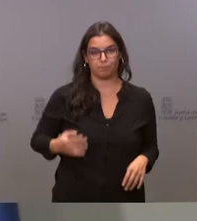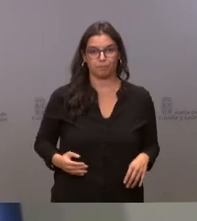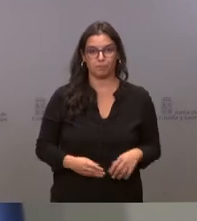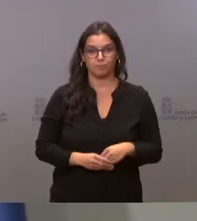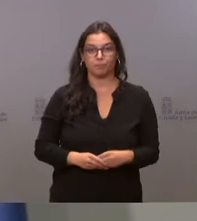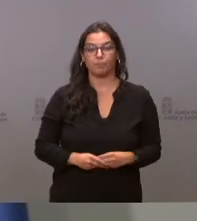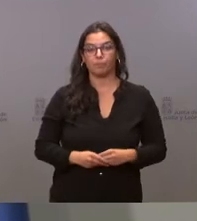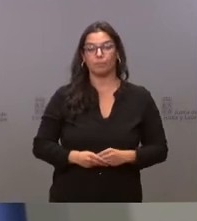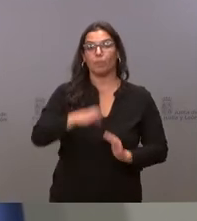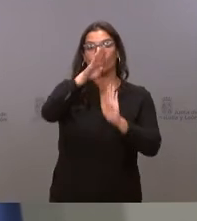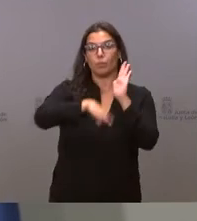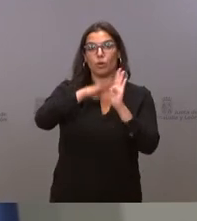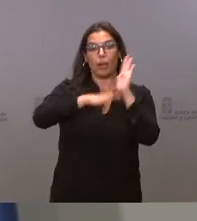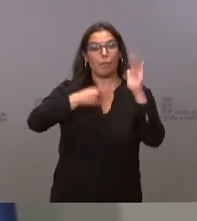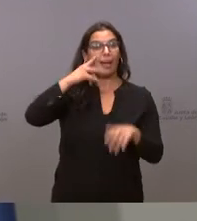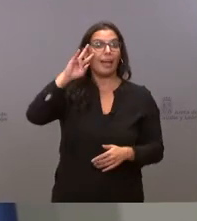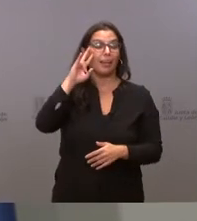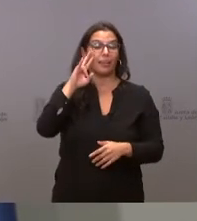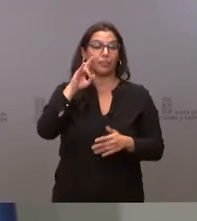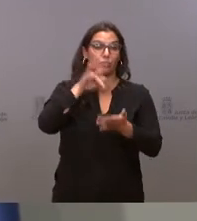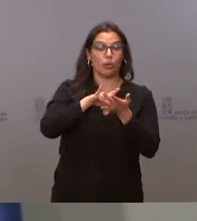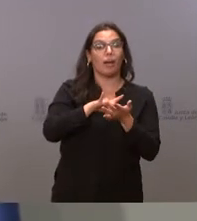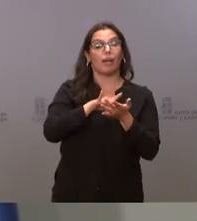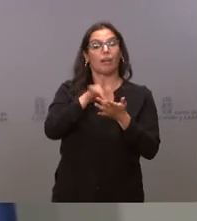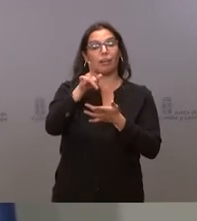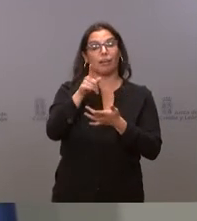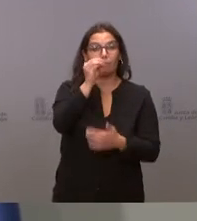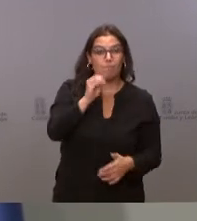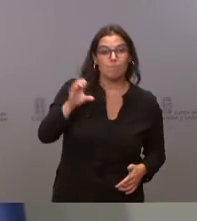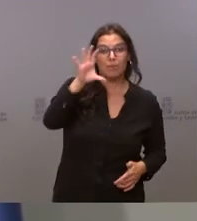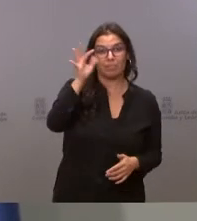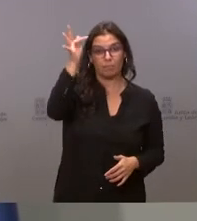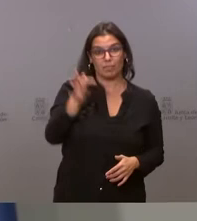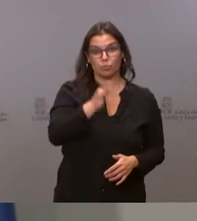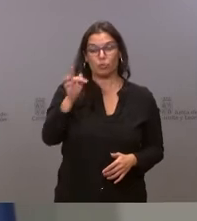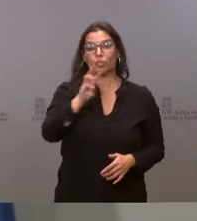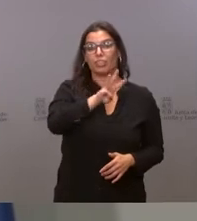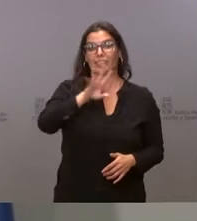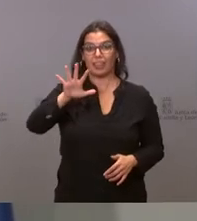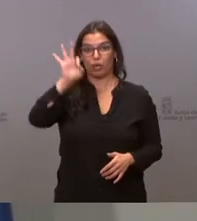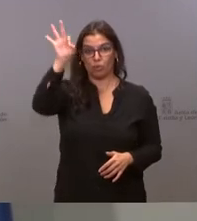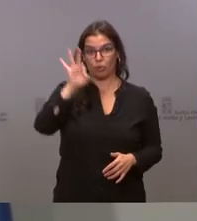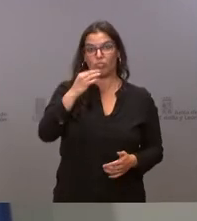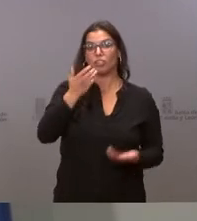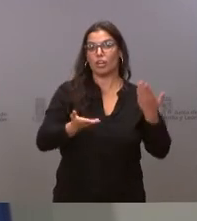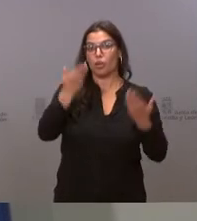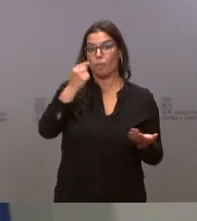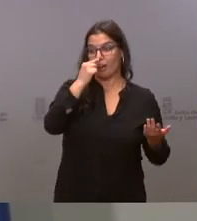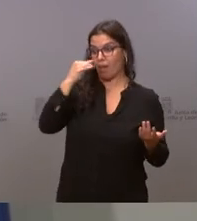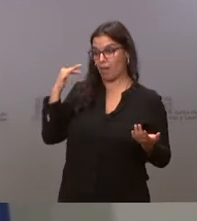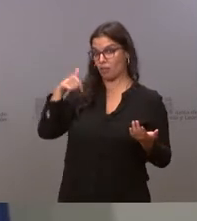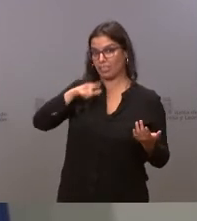El programa experimenta un incremento presupuestario de un 35% respecto a los ejercicios